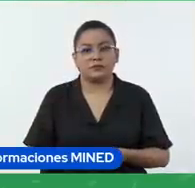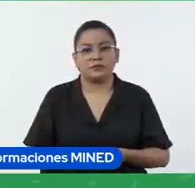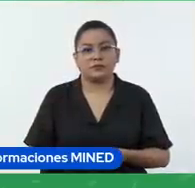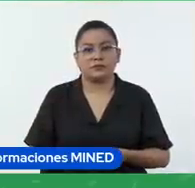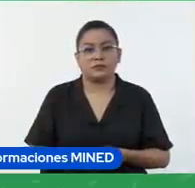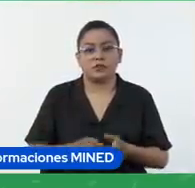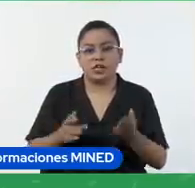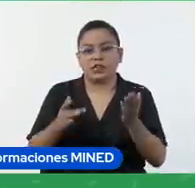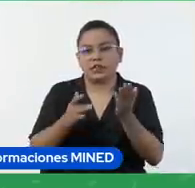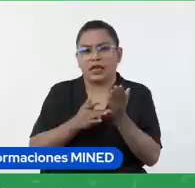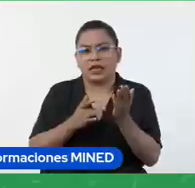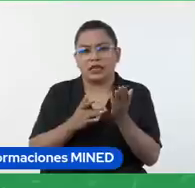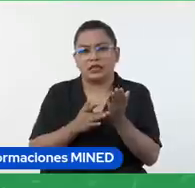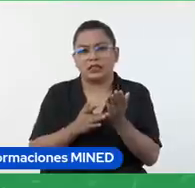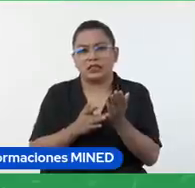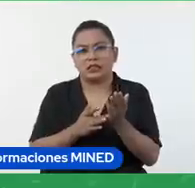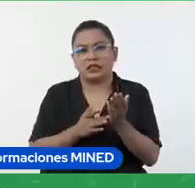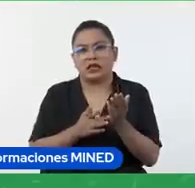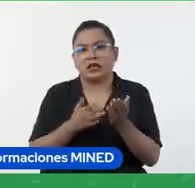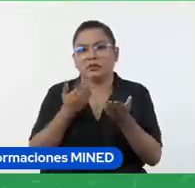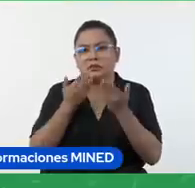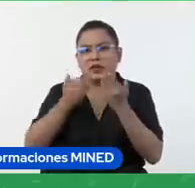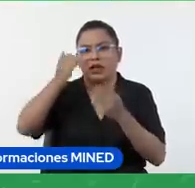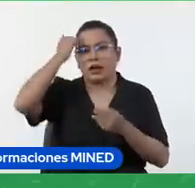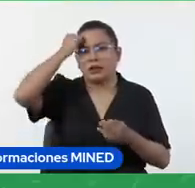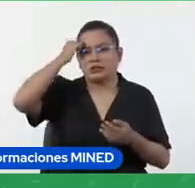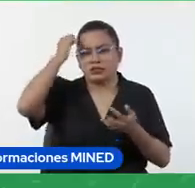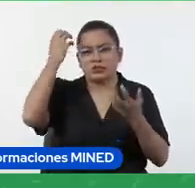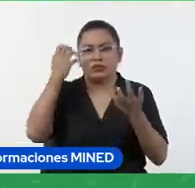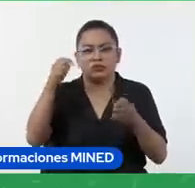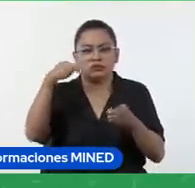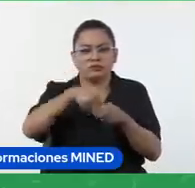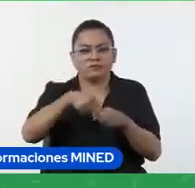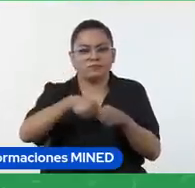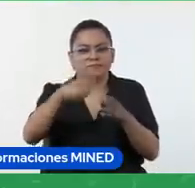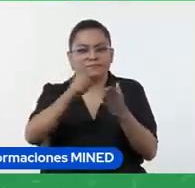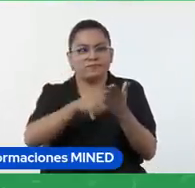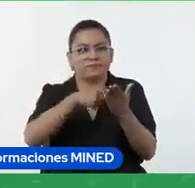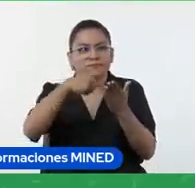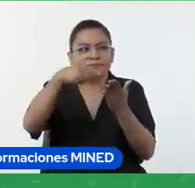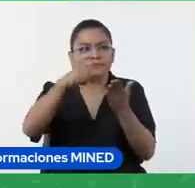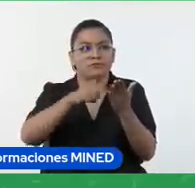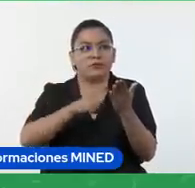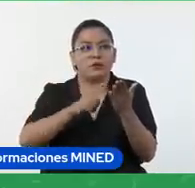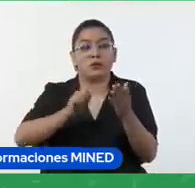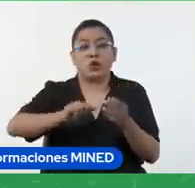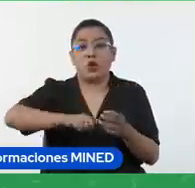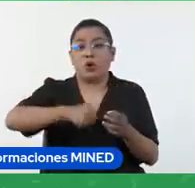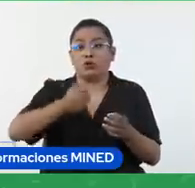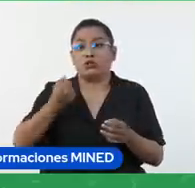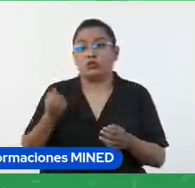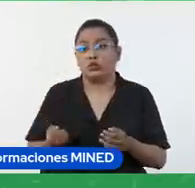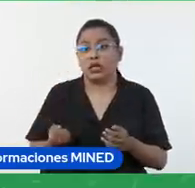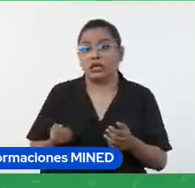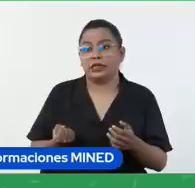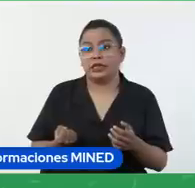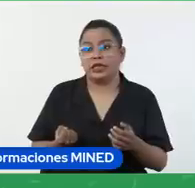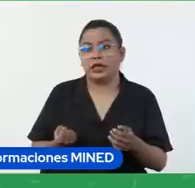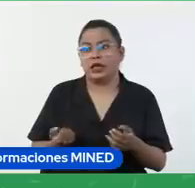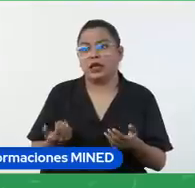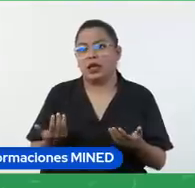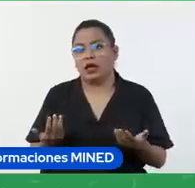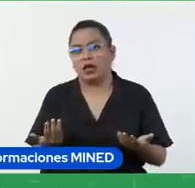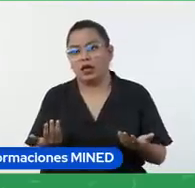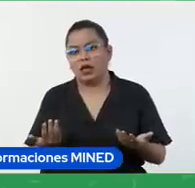técnica y aprendió mucho sobre pintura pero otro estudiante se quedó con la parte